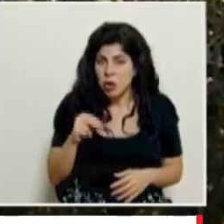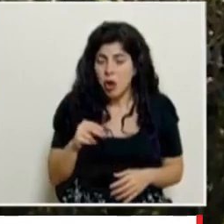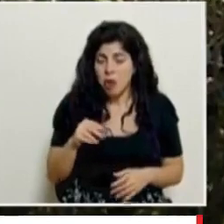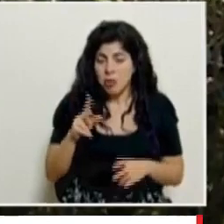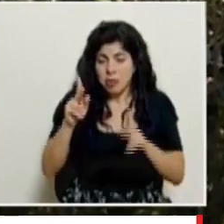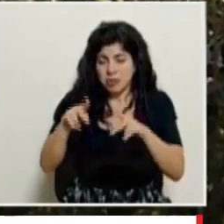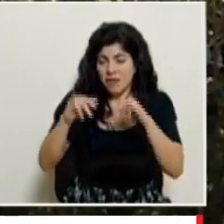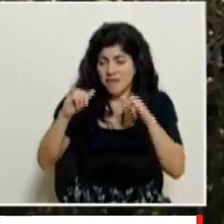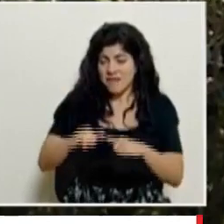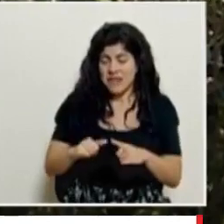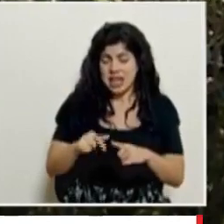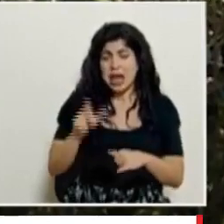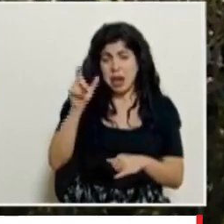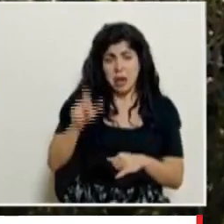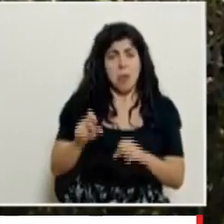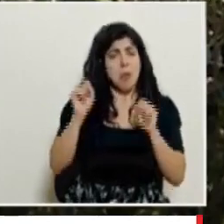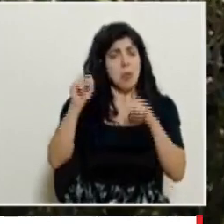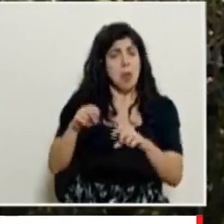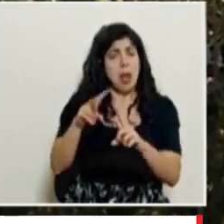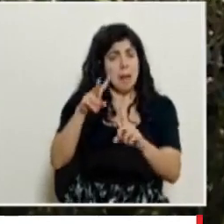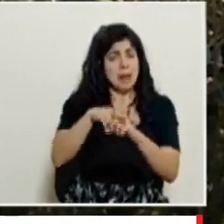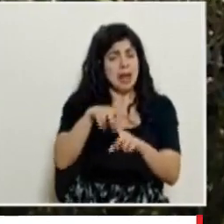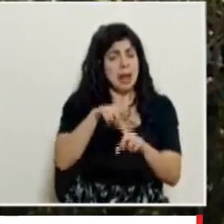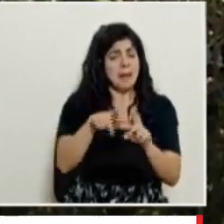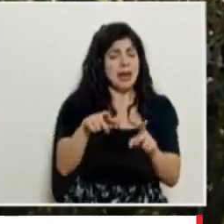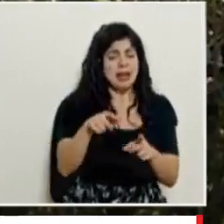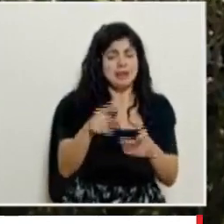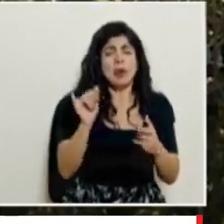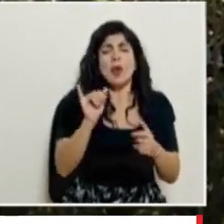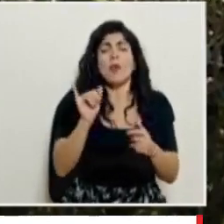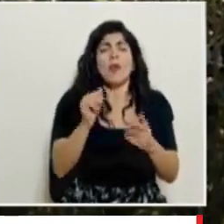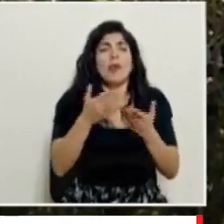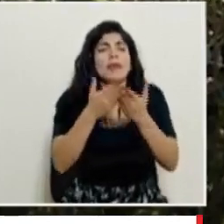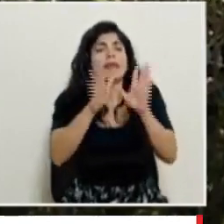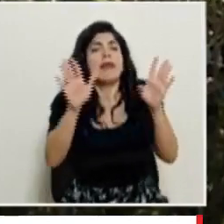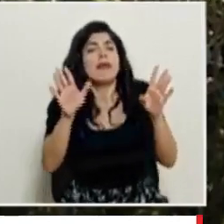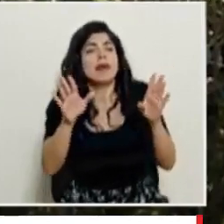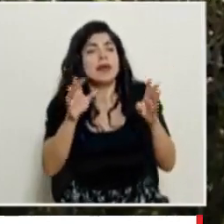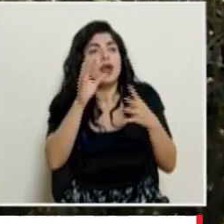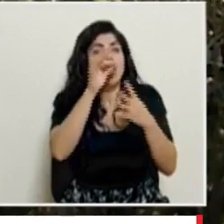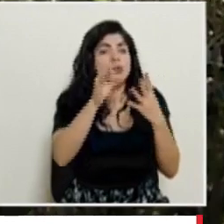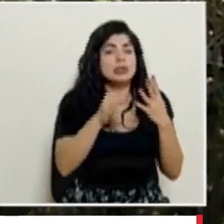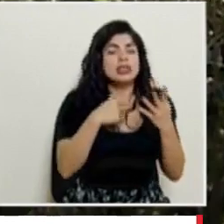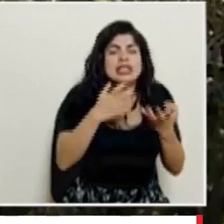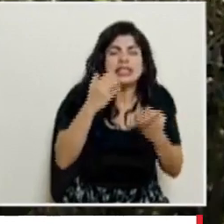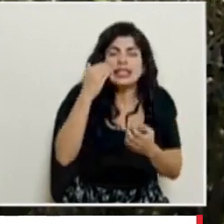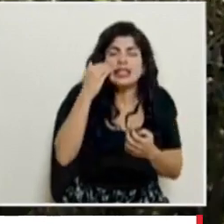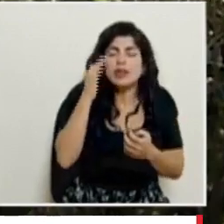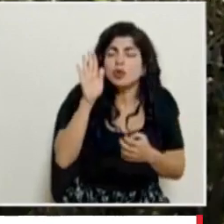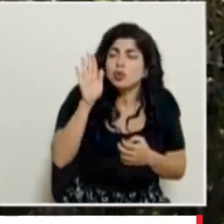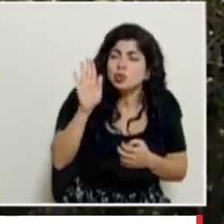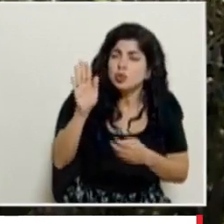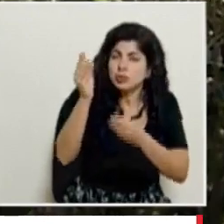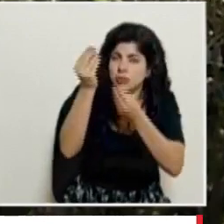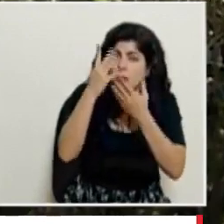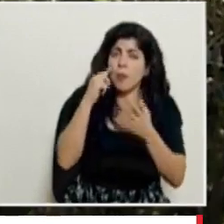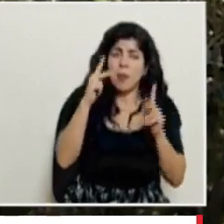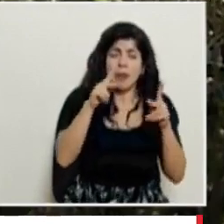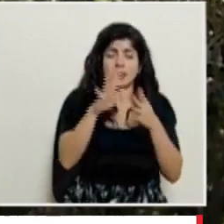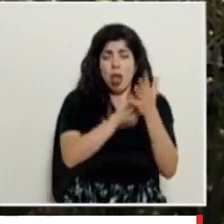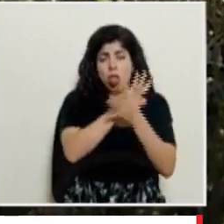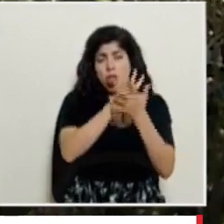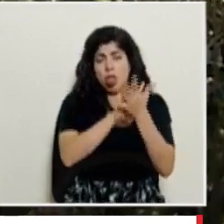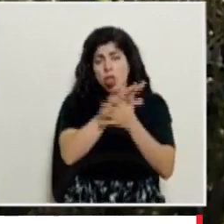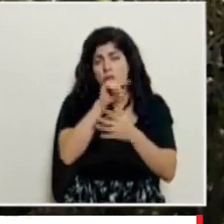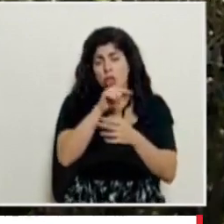fija entonces que lo puede hacer por ese mecanismo entonces queda muy abierto entonces quisiera saber cuál es el reporte que tienen ustedes porque si hubo mucha confusión